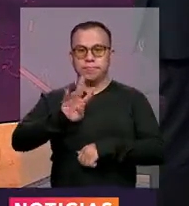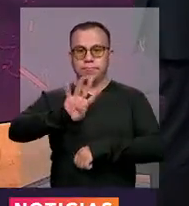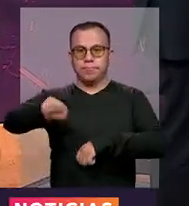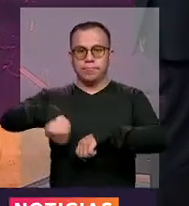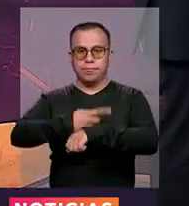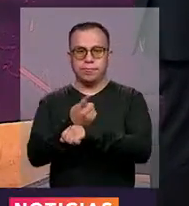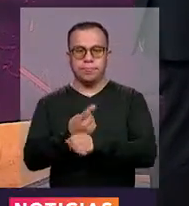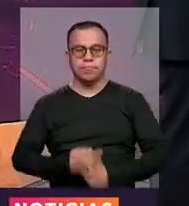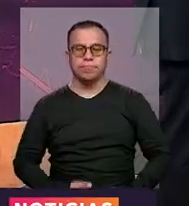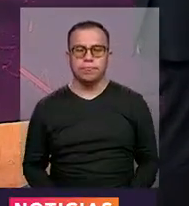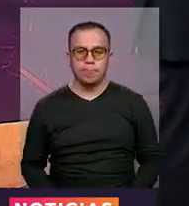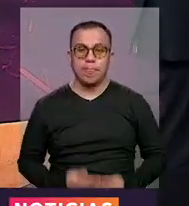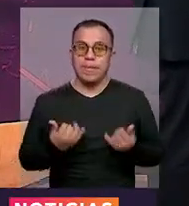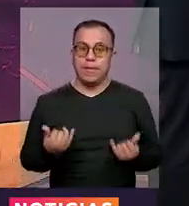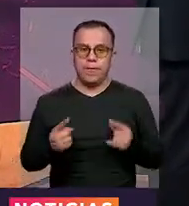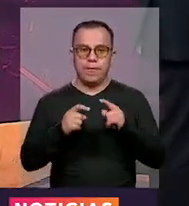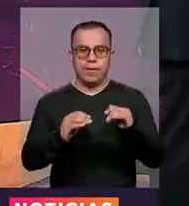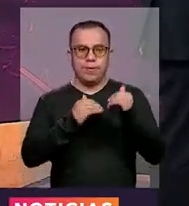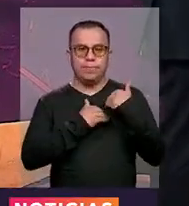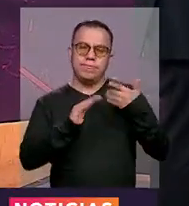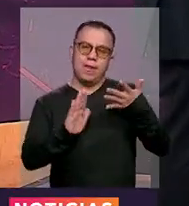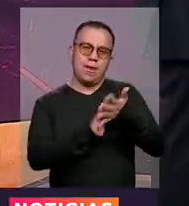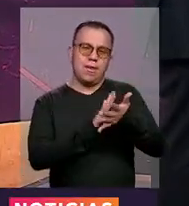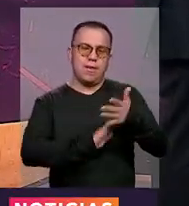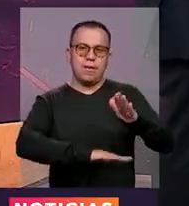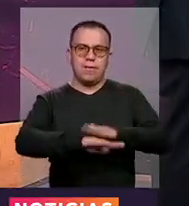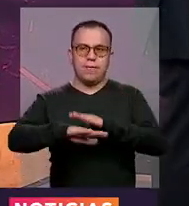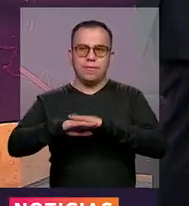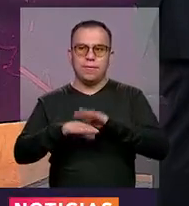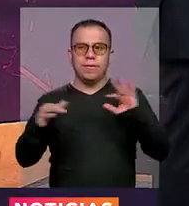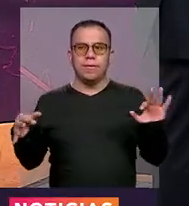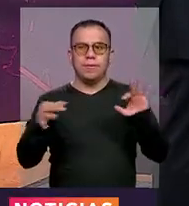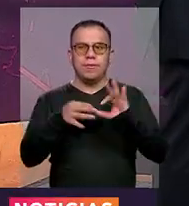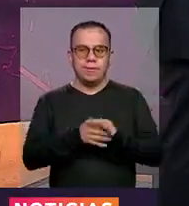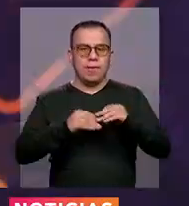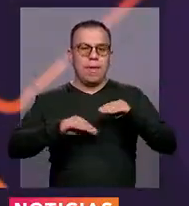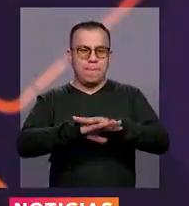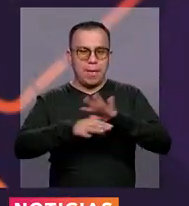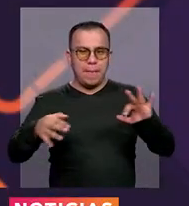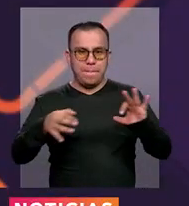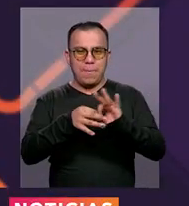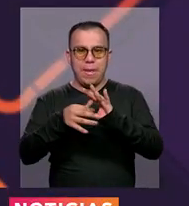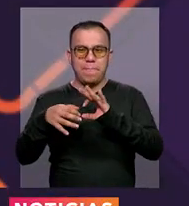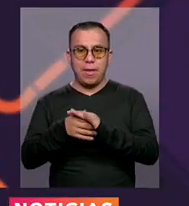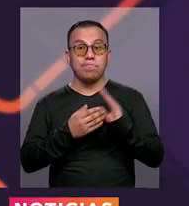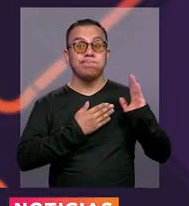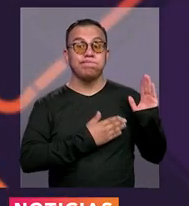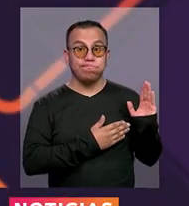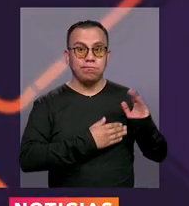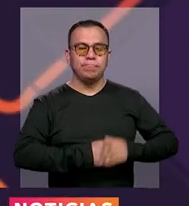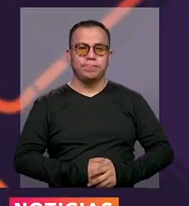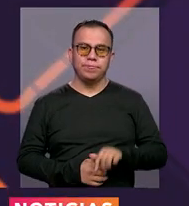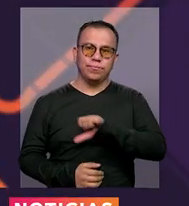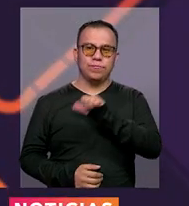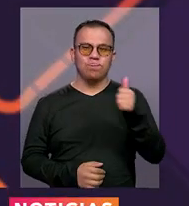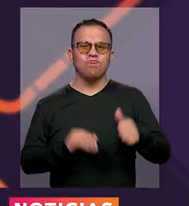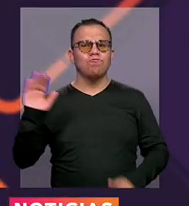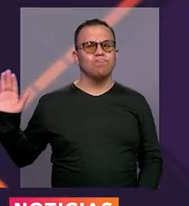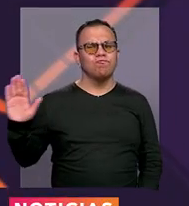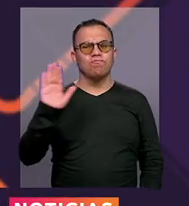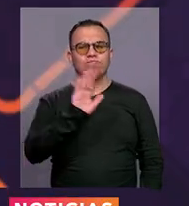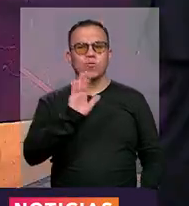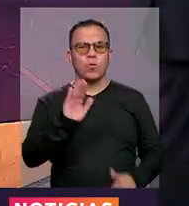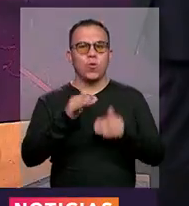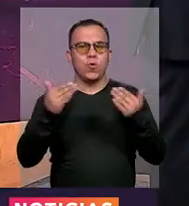24 horas. Esto es que le comentaba, que eran los empates de red de acueducto. En el siguiente gráfico vamos a